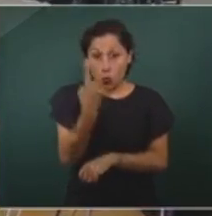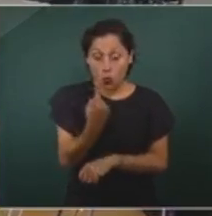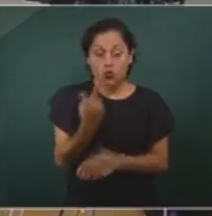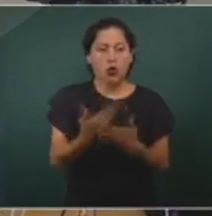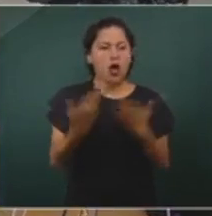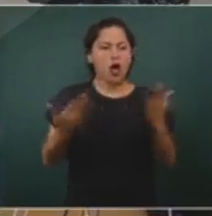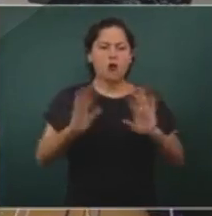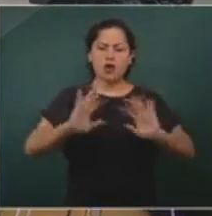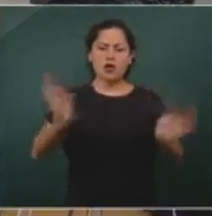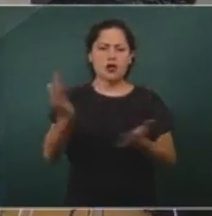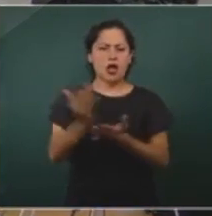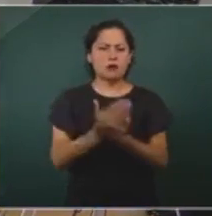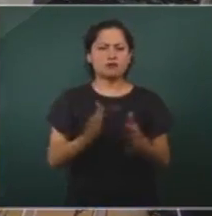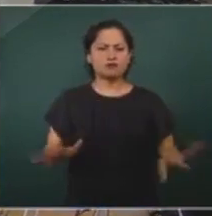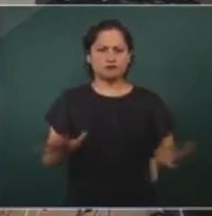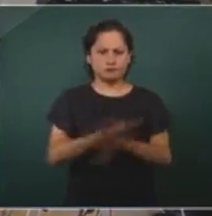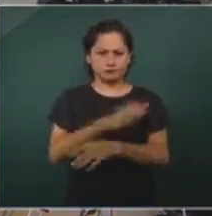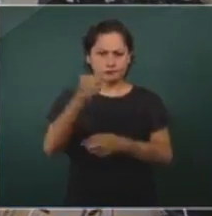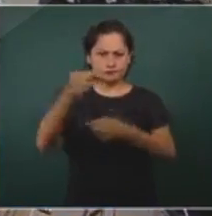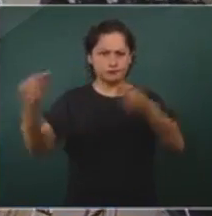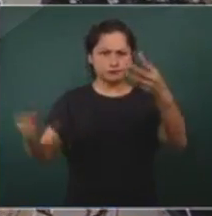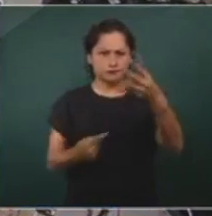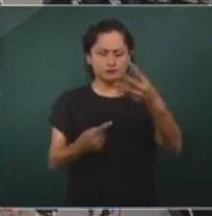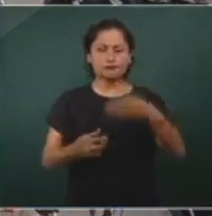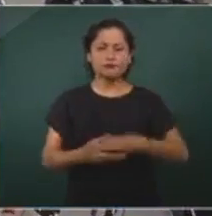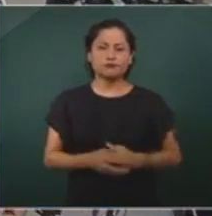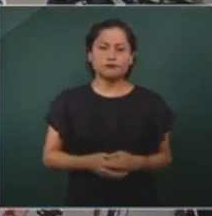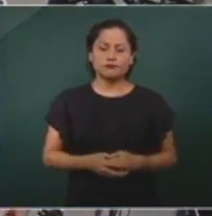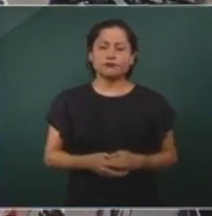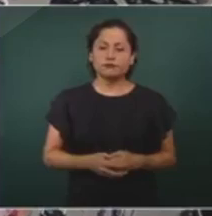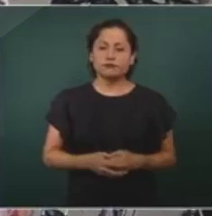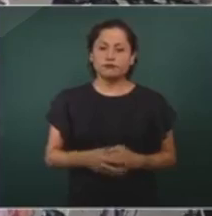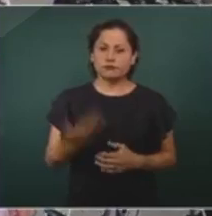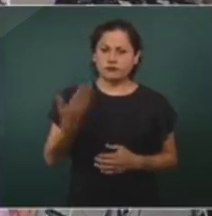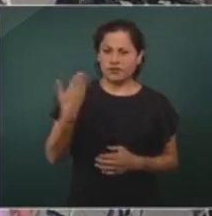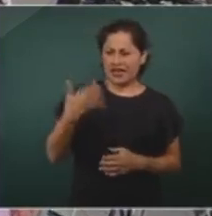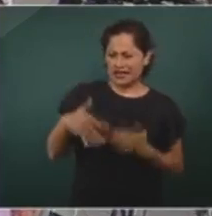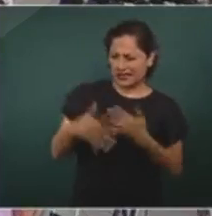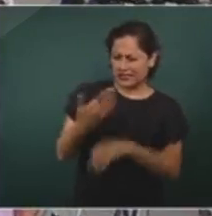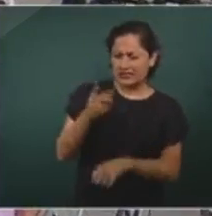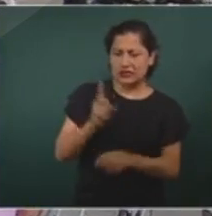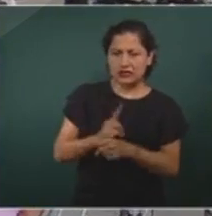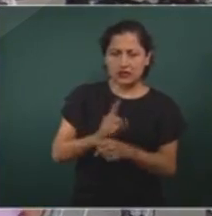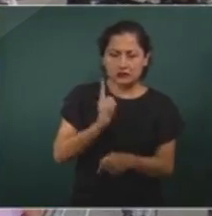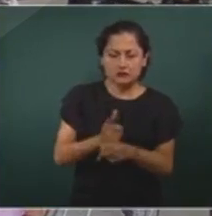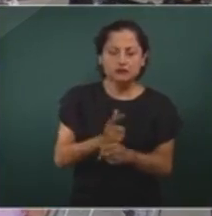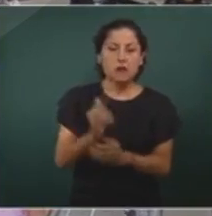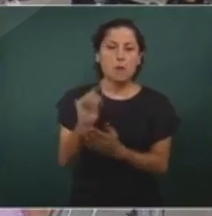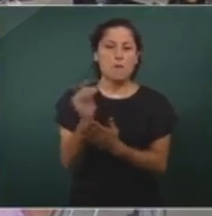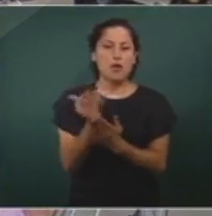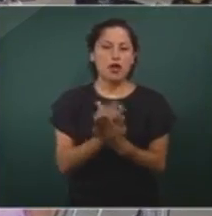no está apareciendo como era anteriormente en primer lugar.